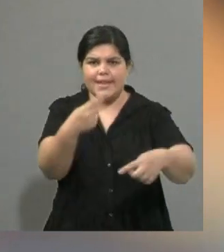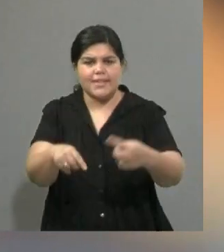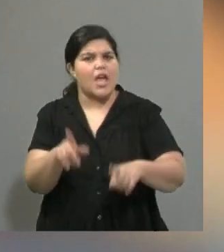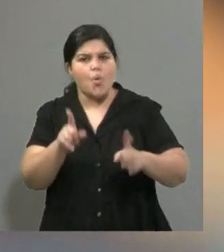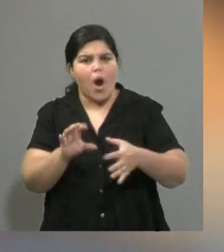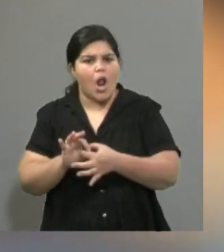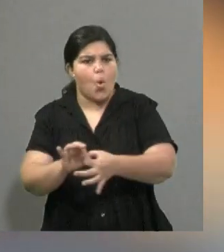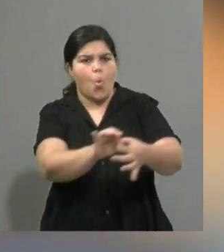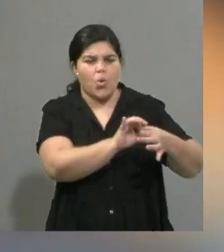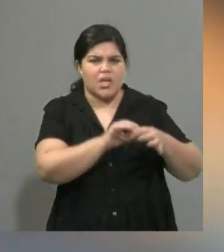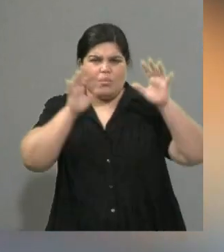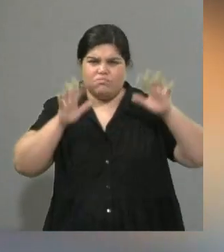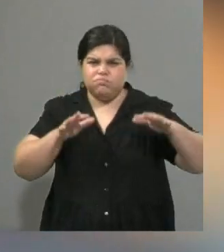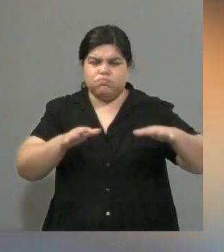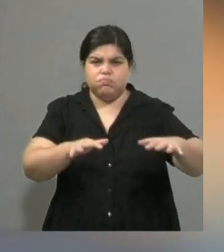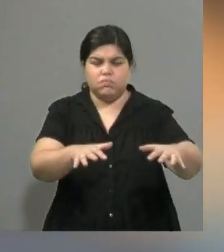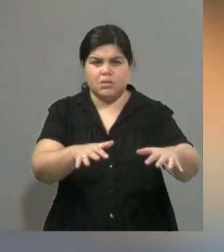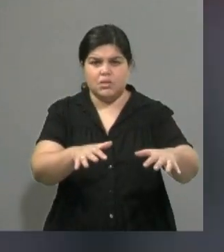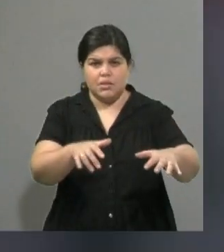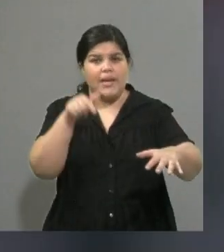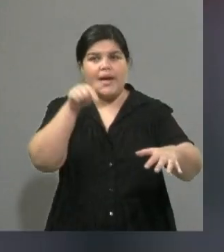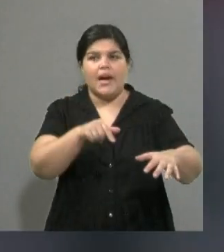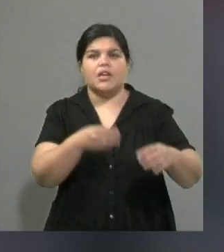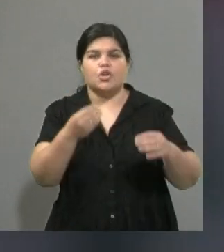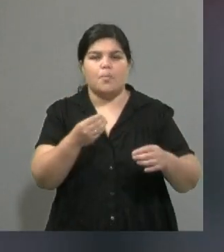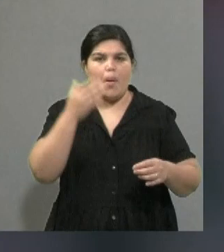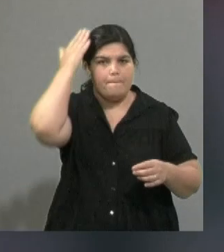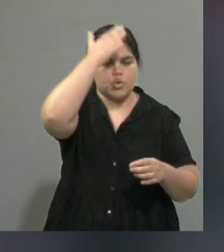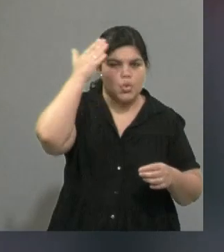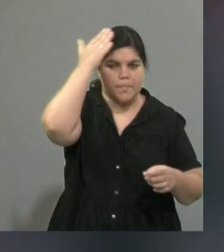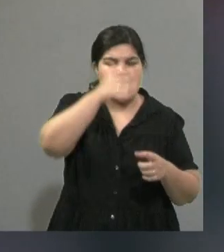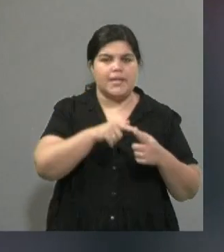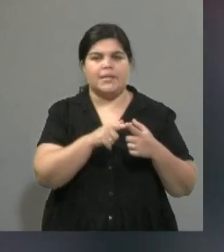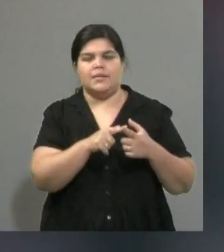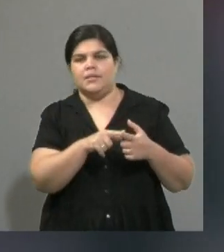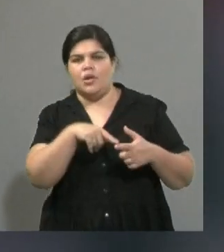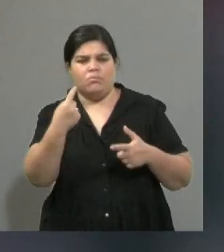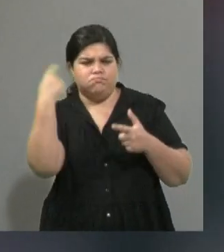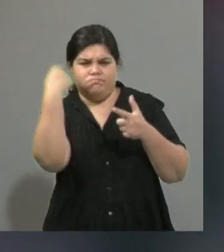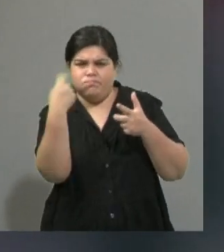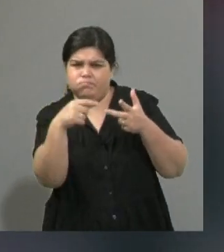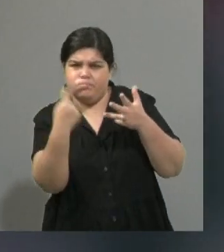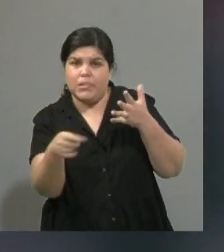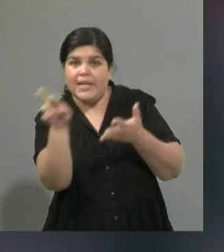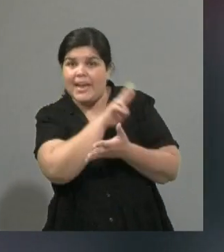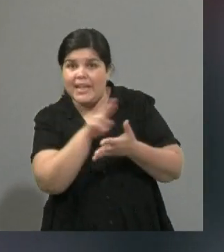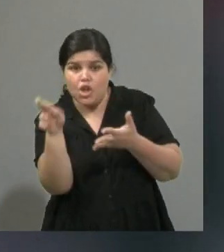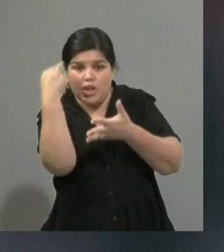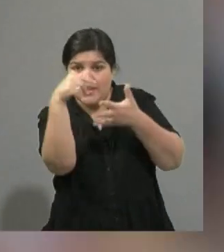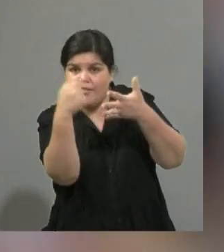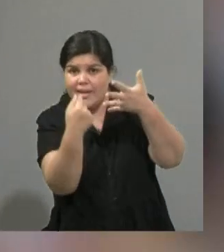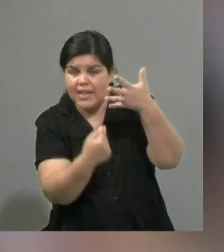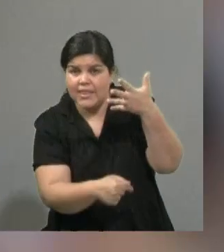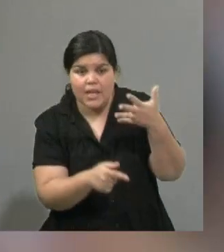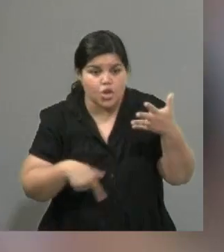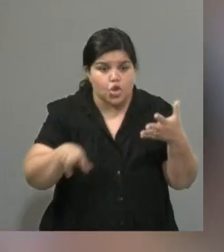multisectario, el Líbano, ahí se congregaron musulmanes sunitas, chiitas, cristianos maronitas, todos reunidos para pedir un cambio